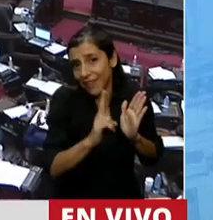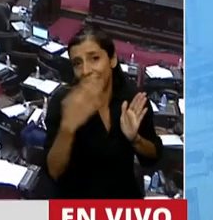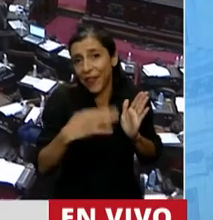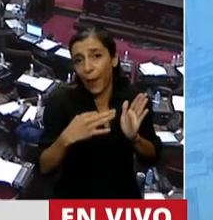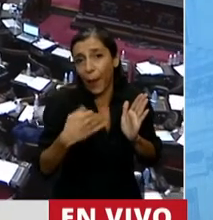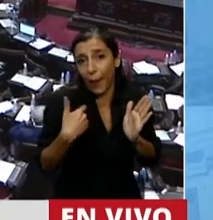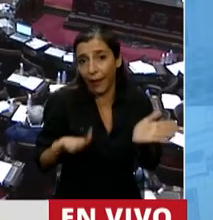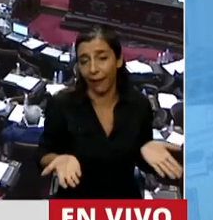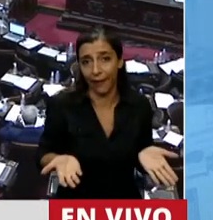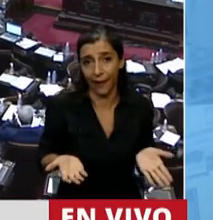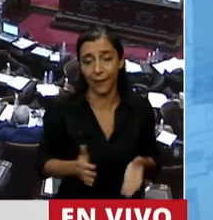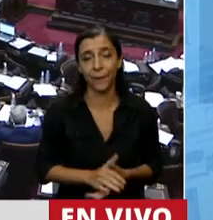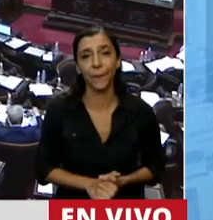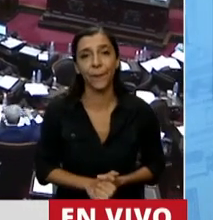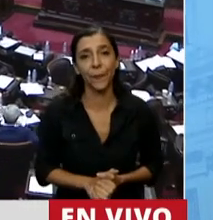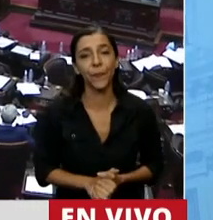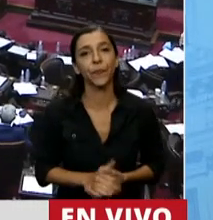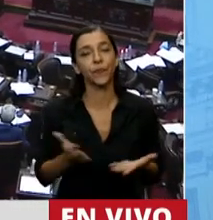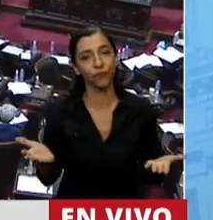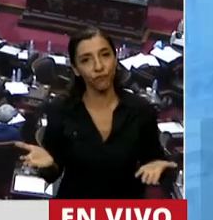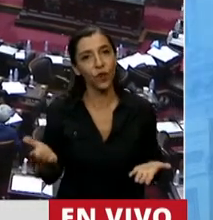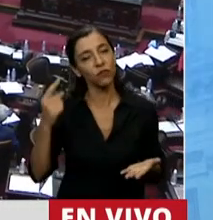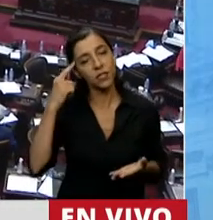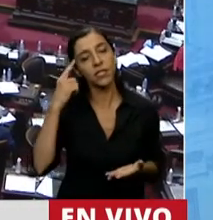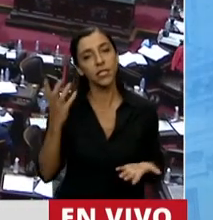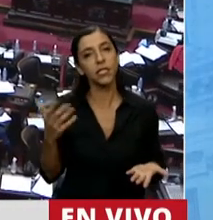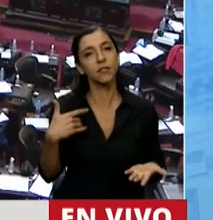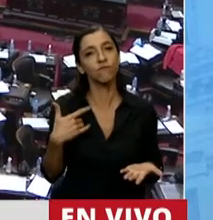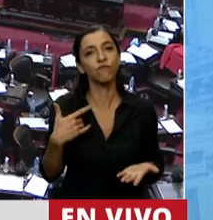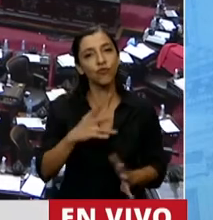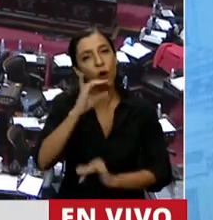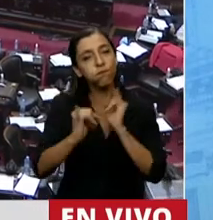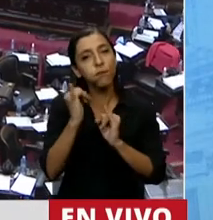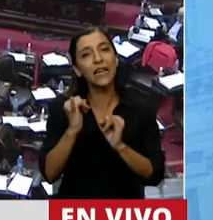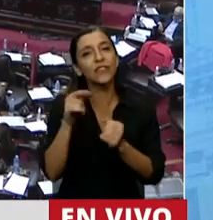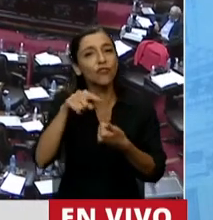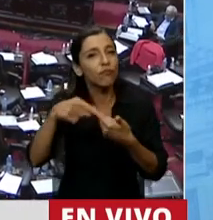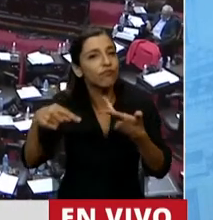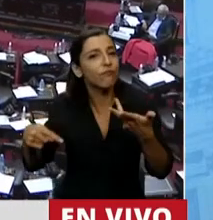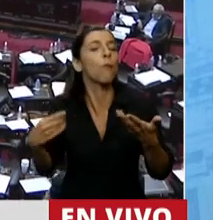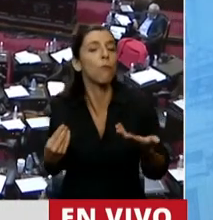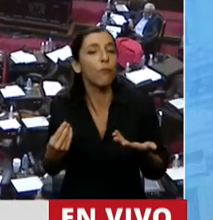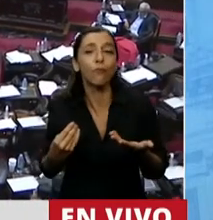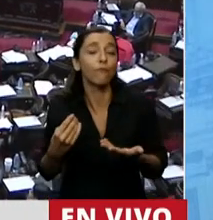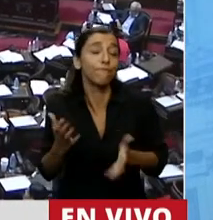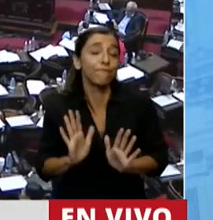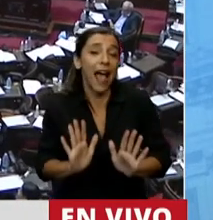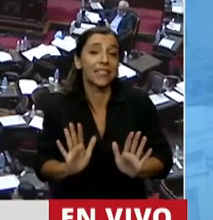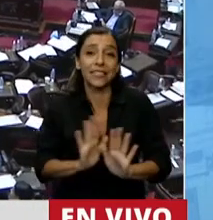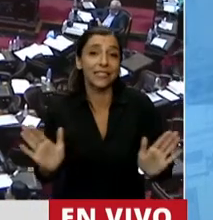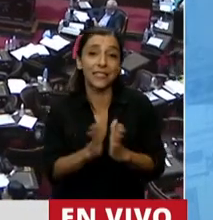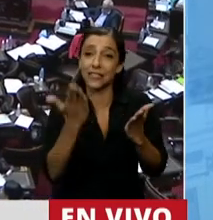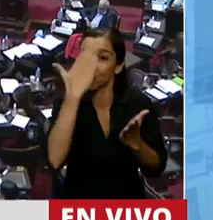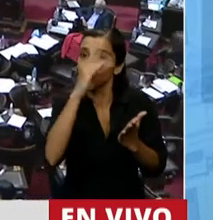Para graficar este análisis me remito a estos elementos. La Constitución establece